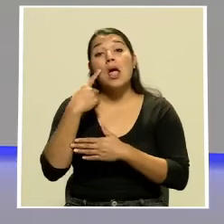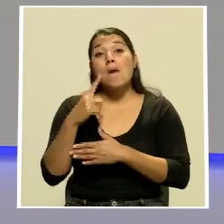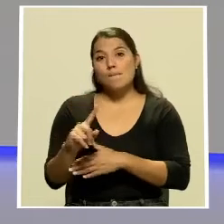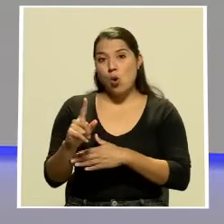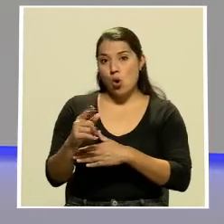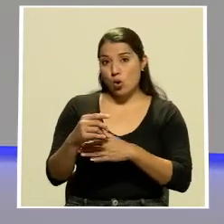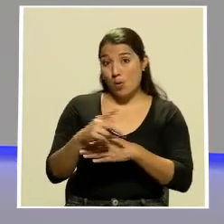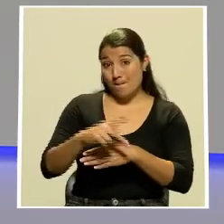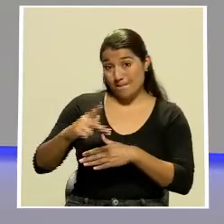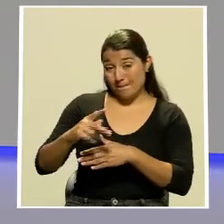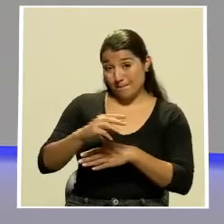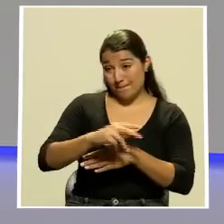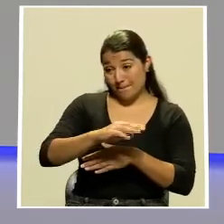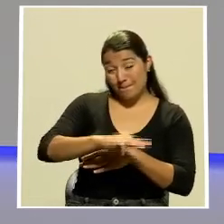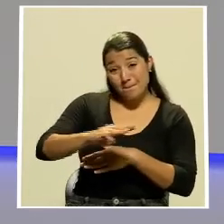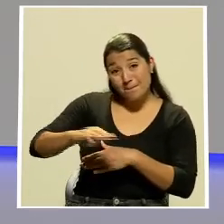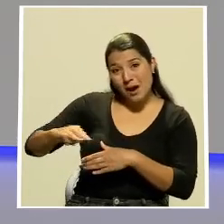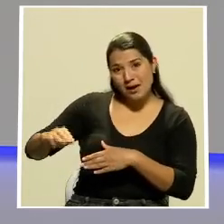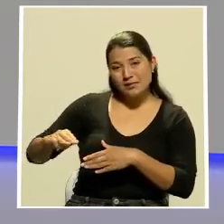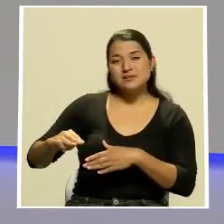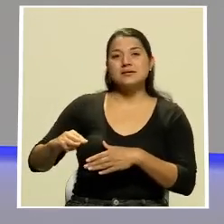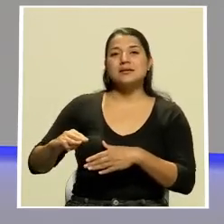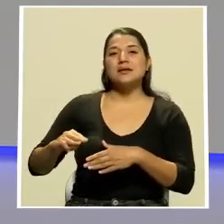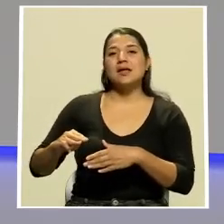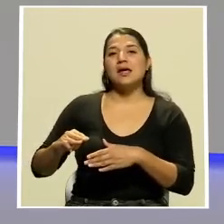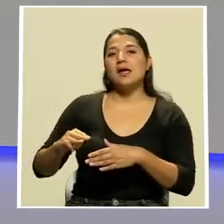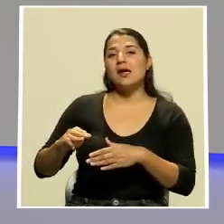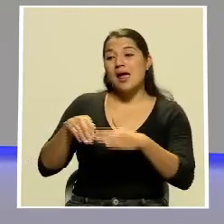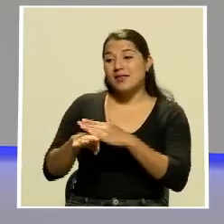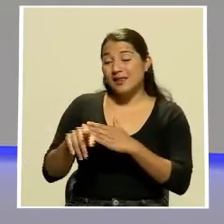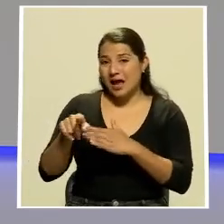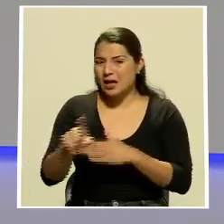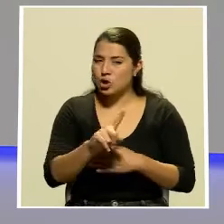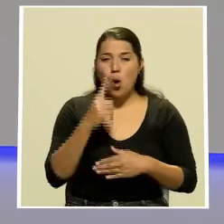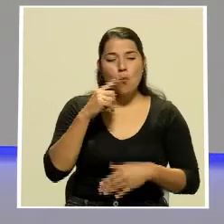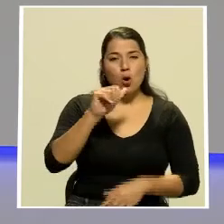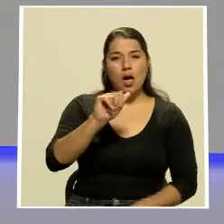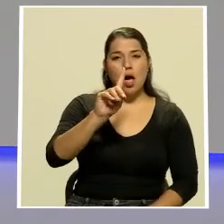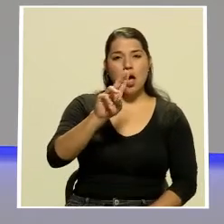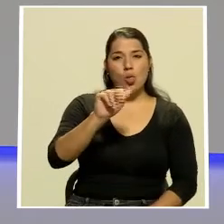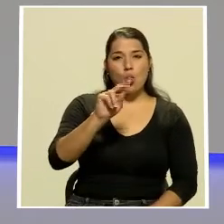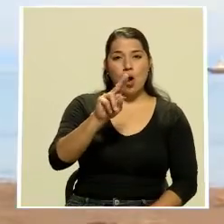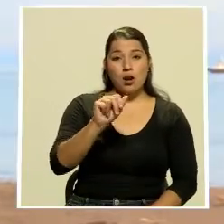su ingreso inicial y no las aduanas del gran área metropolitana como sucede actualmente.